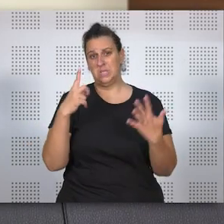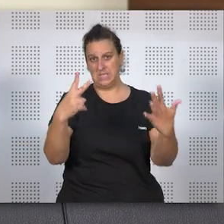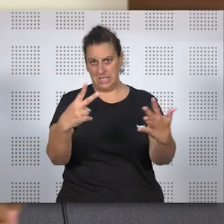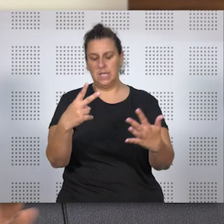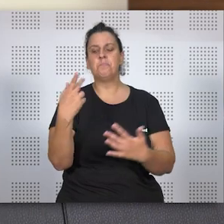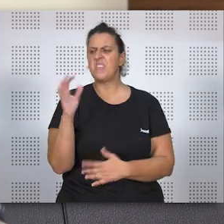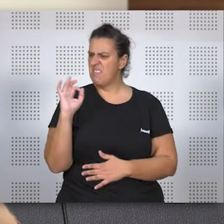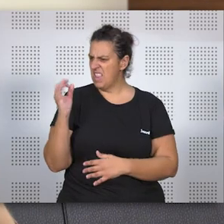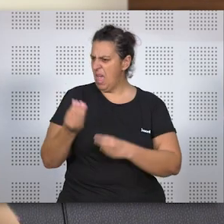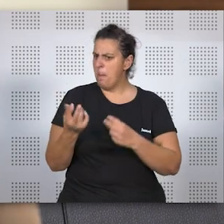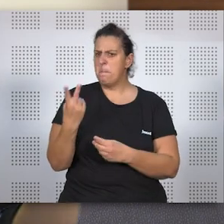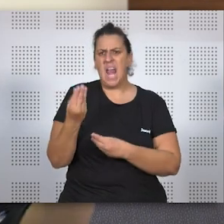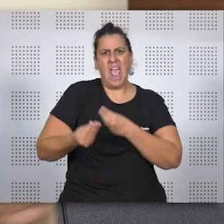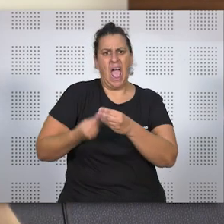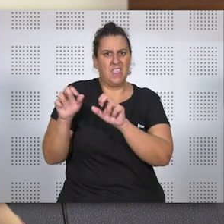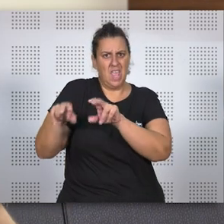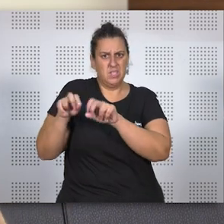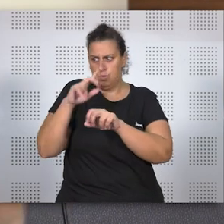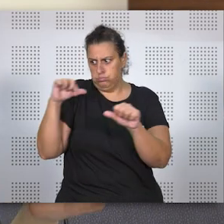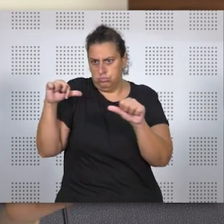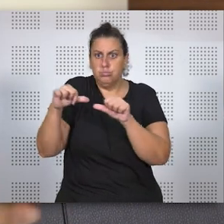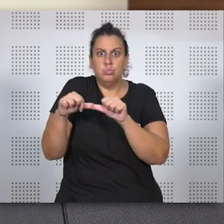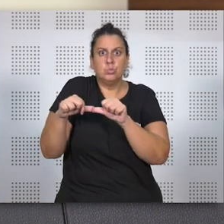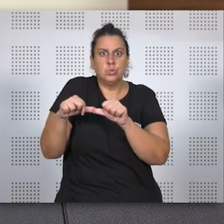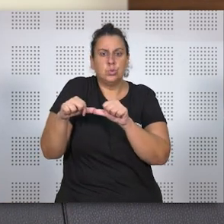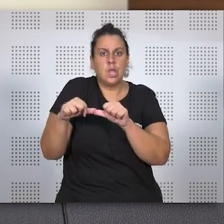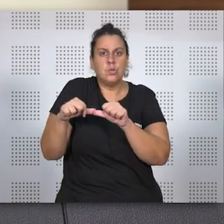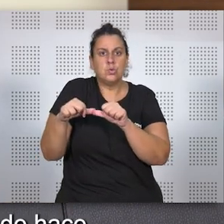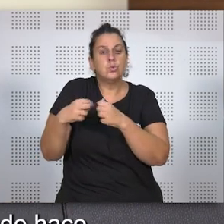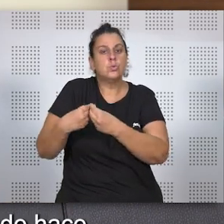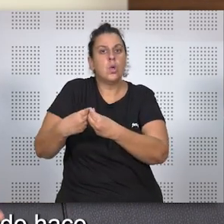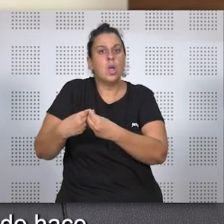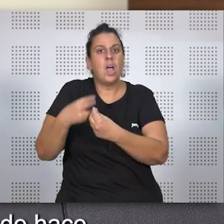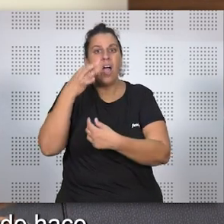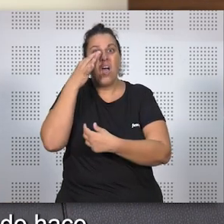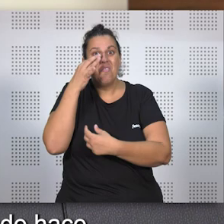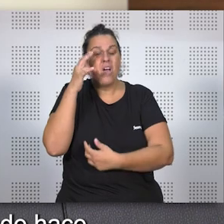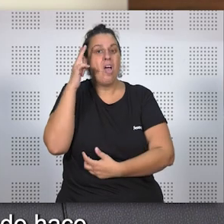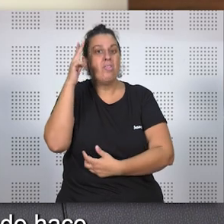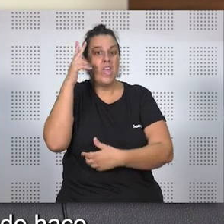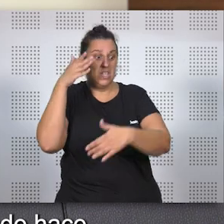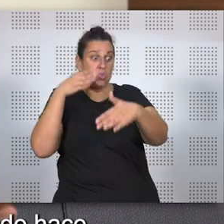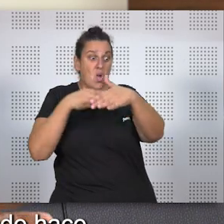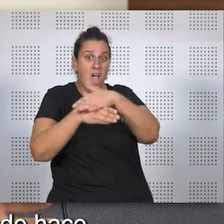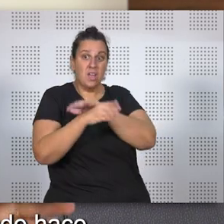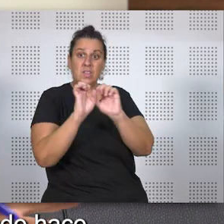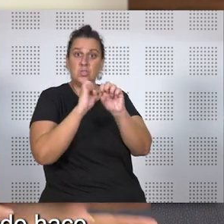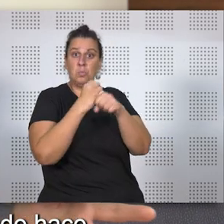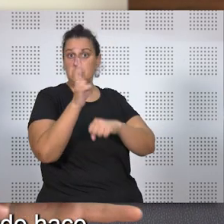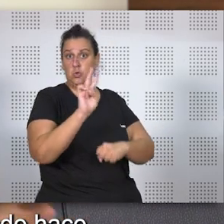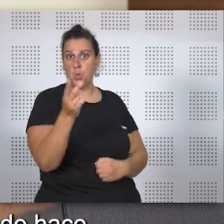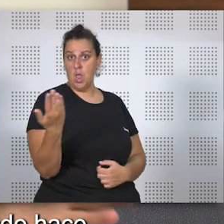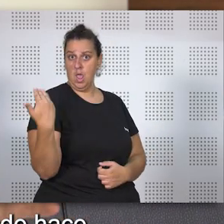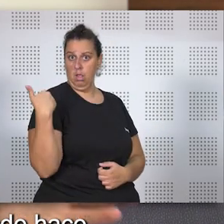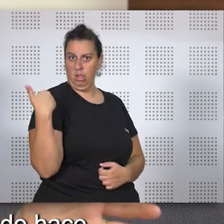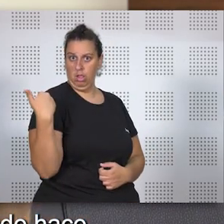que las uniones de hecho, que han estado entre nosotros muchísimos años, solamente tengan derecho a acceder a esta pensión desde hace